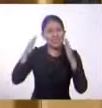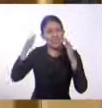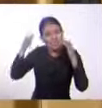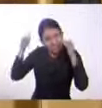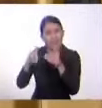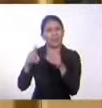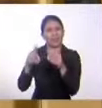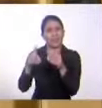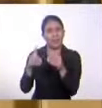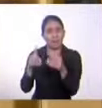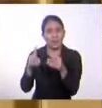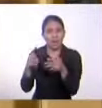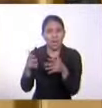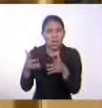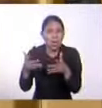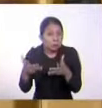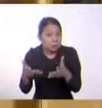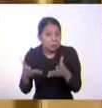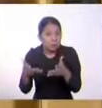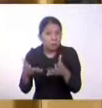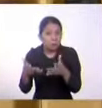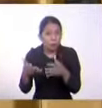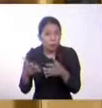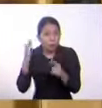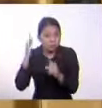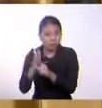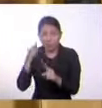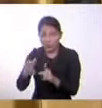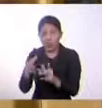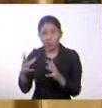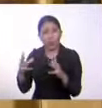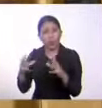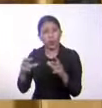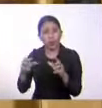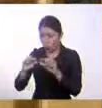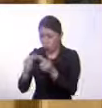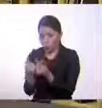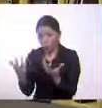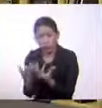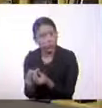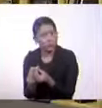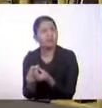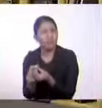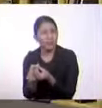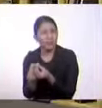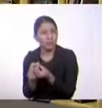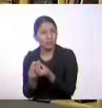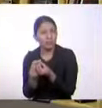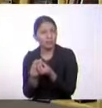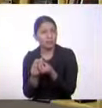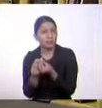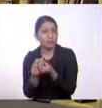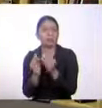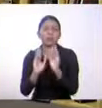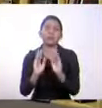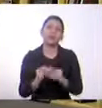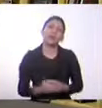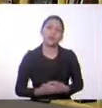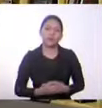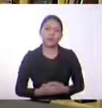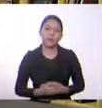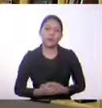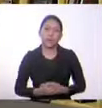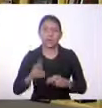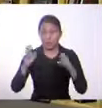segmentados o bien puntuales para los grupos minoritarios? Correcto. Alba. Cuando hablamos de